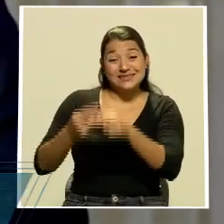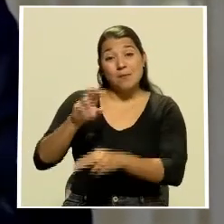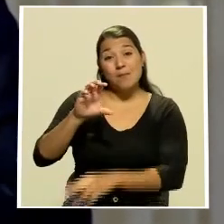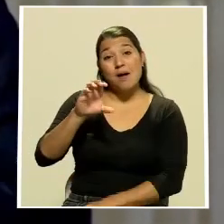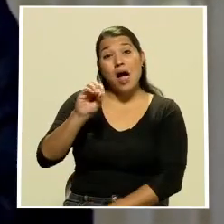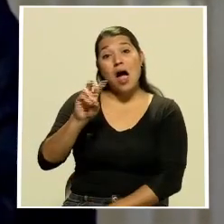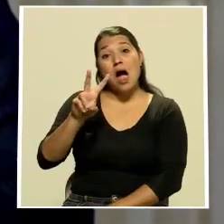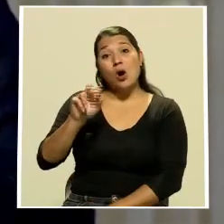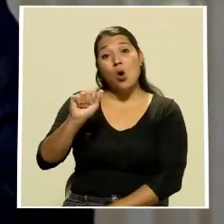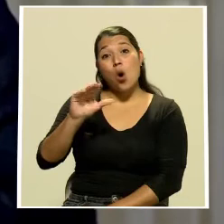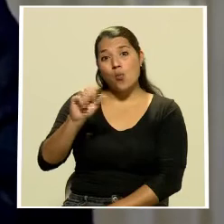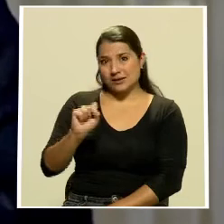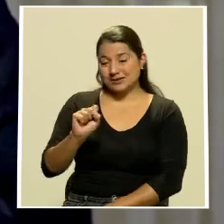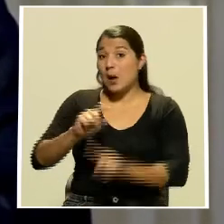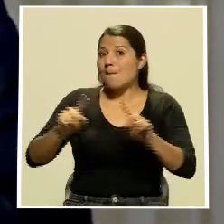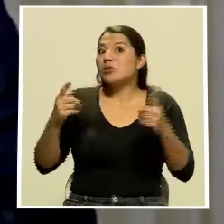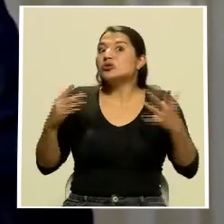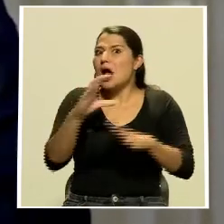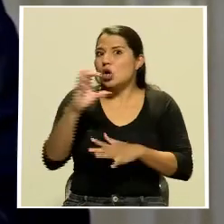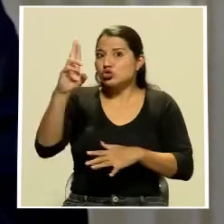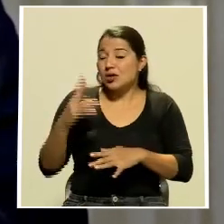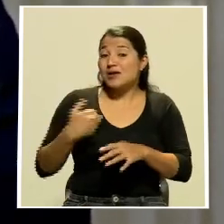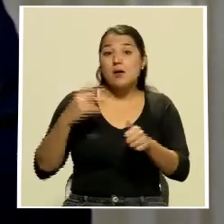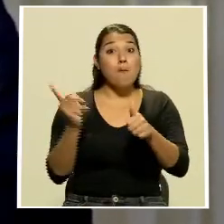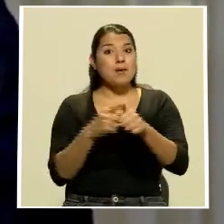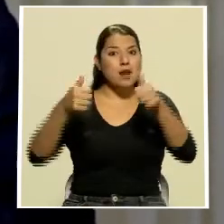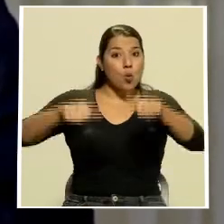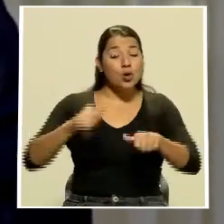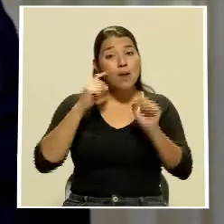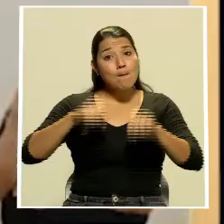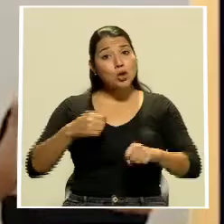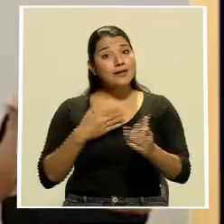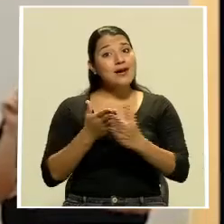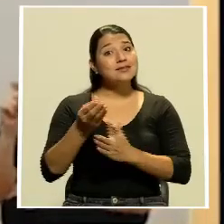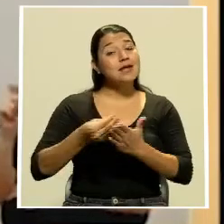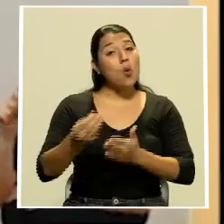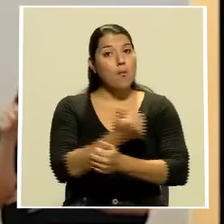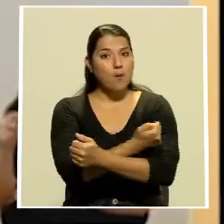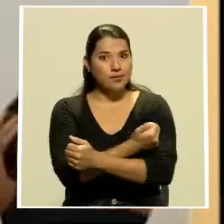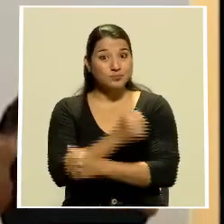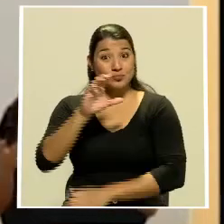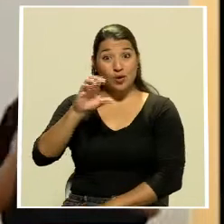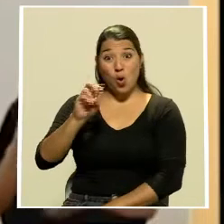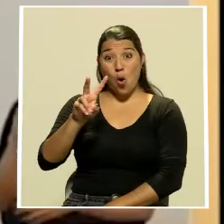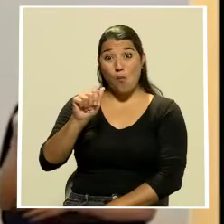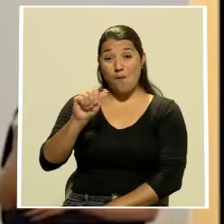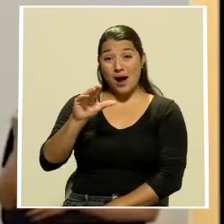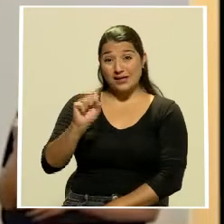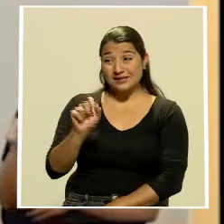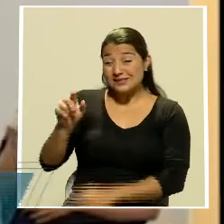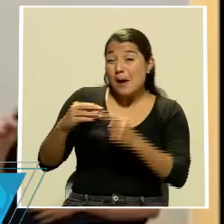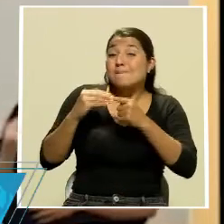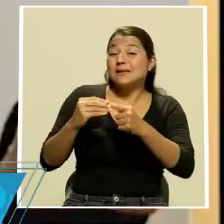Rica tiene su primer acuerdo para tener acceso a vacunas. COVAX es la principal iniciativa